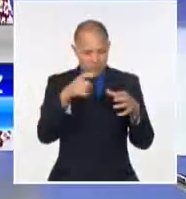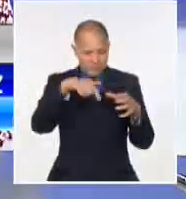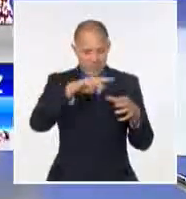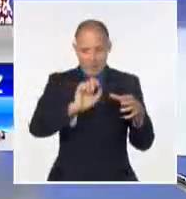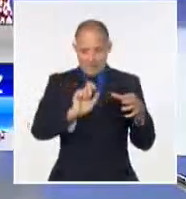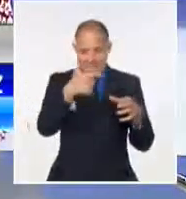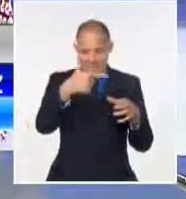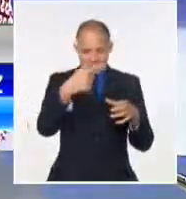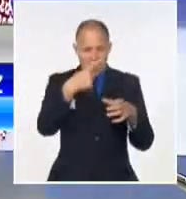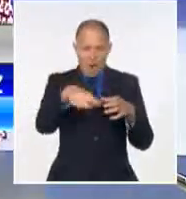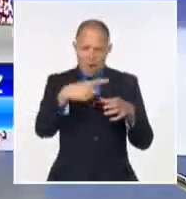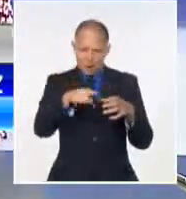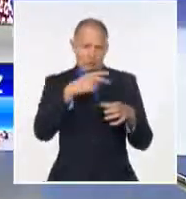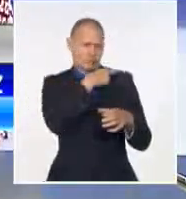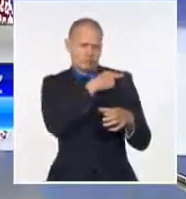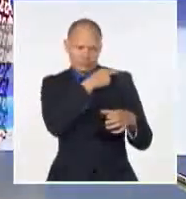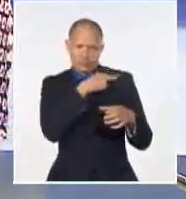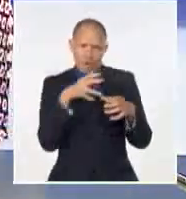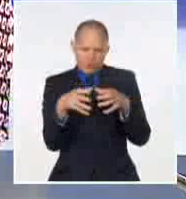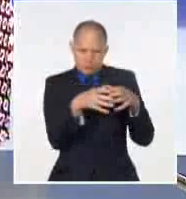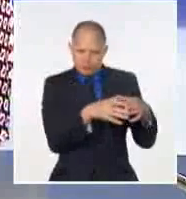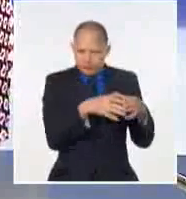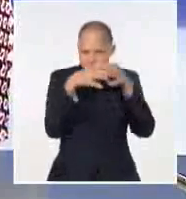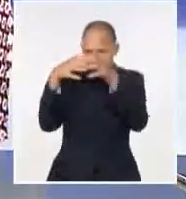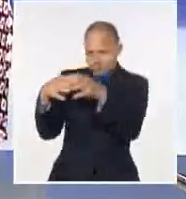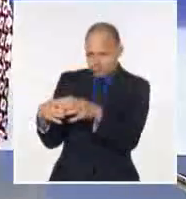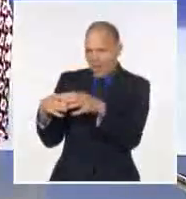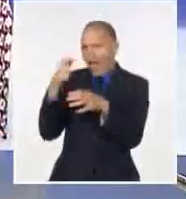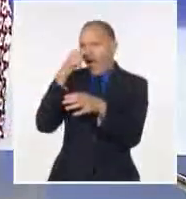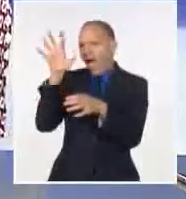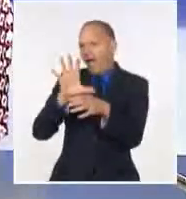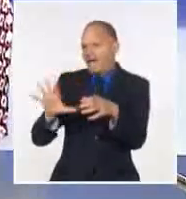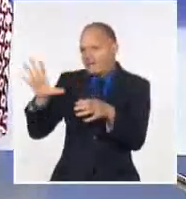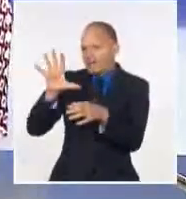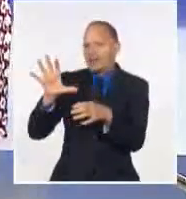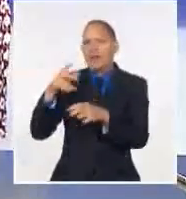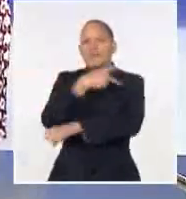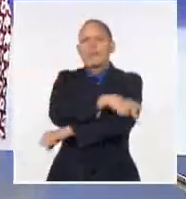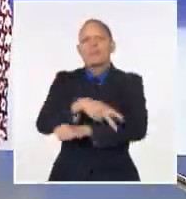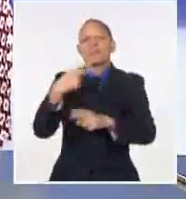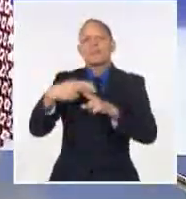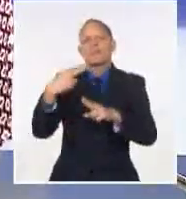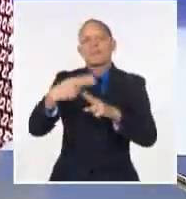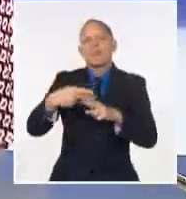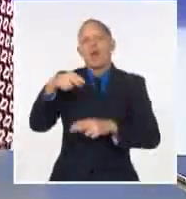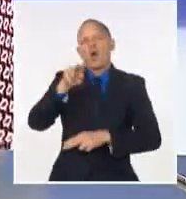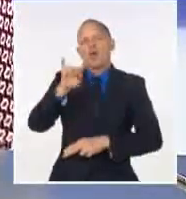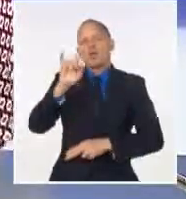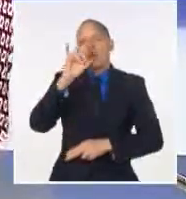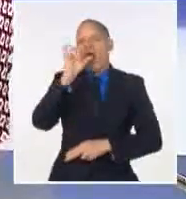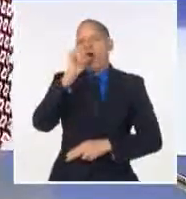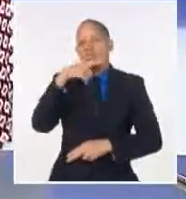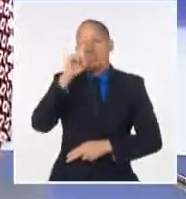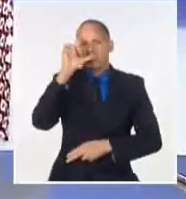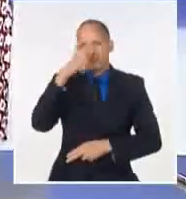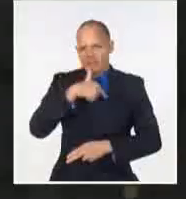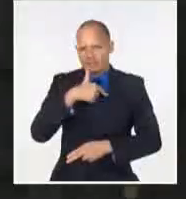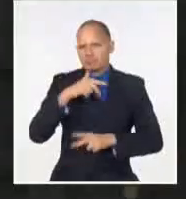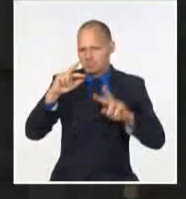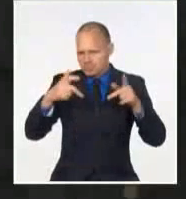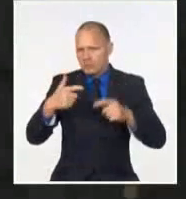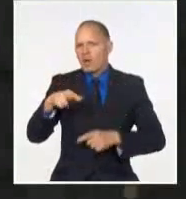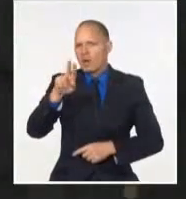fueron recibidos este lunes por el presidente del país africano, Paul Kagame. Valdés Mesa resaltó en su cuenta en X el buen estado de las